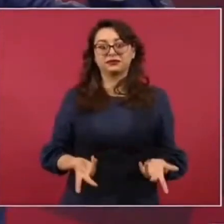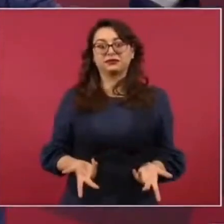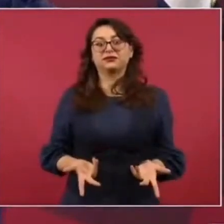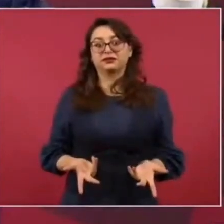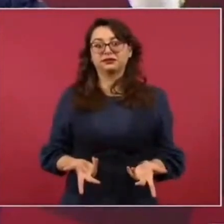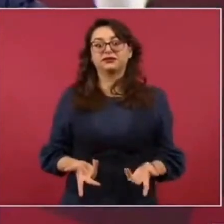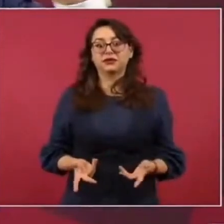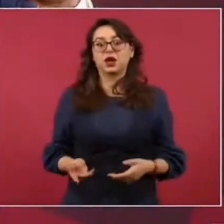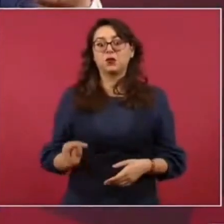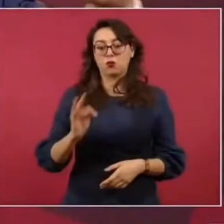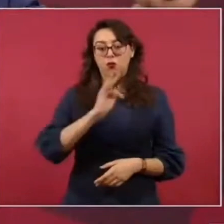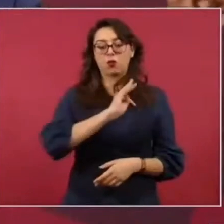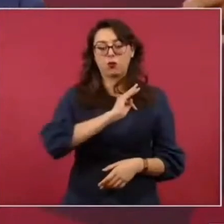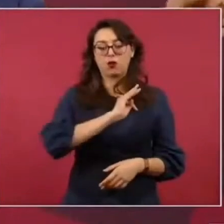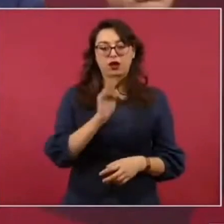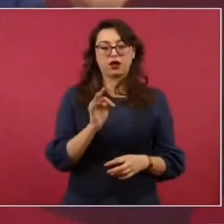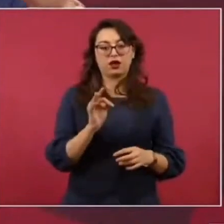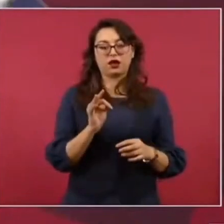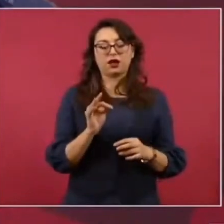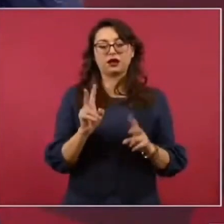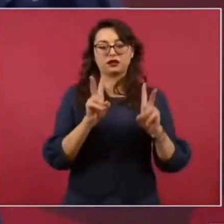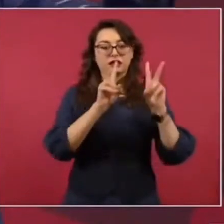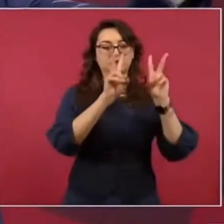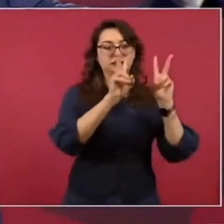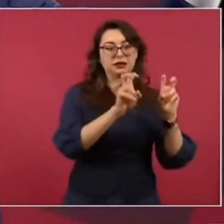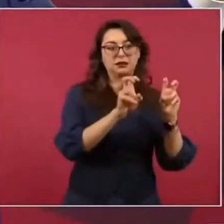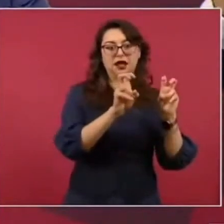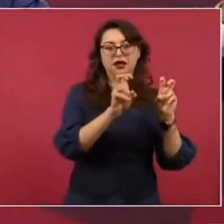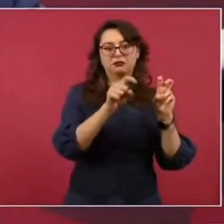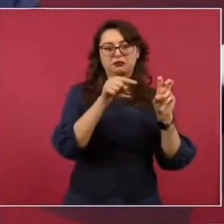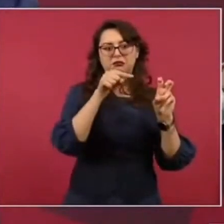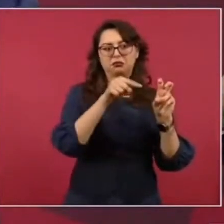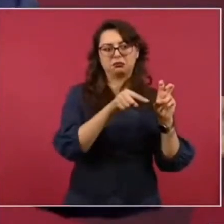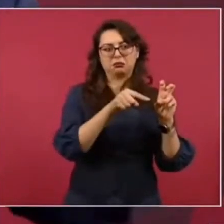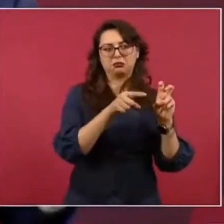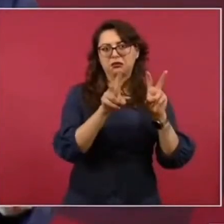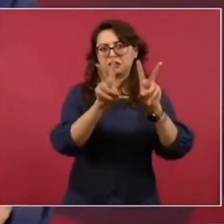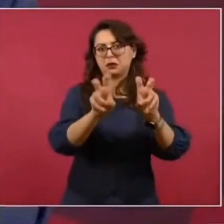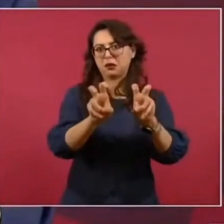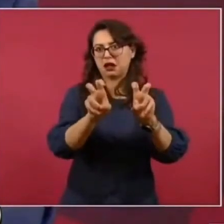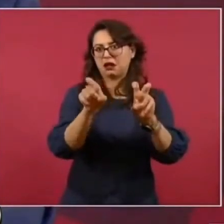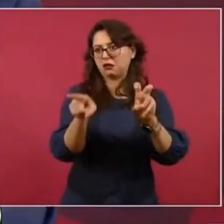otro, ¿no? Y era una telaraña de corrupción,